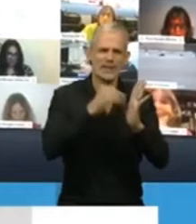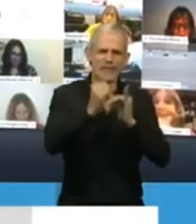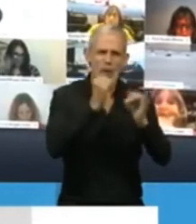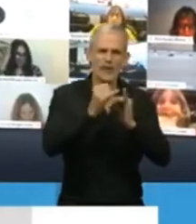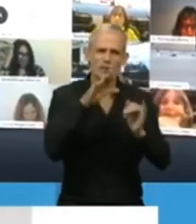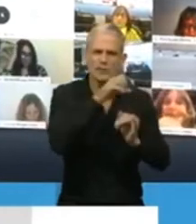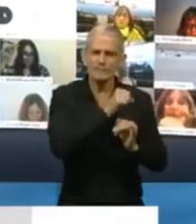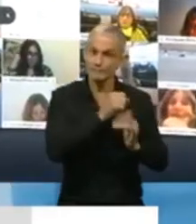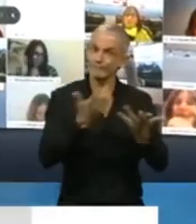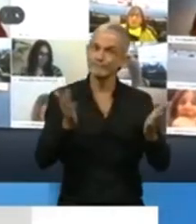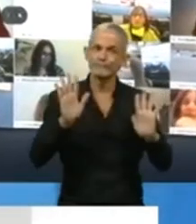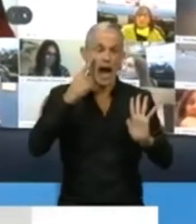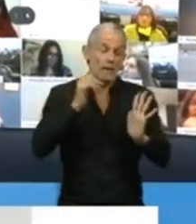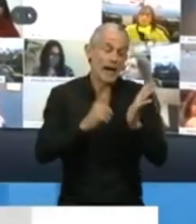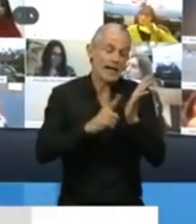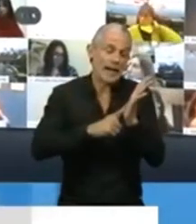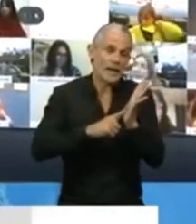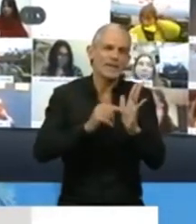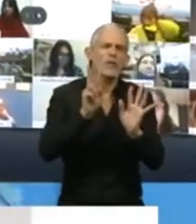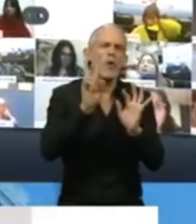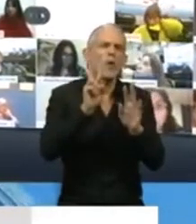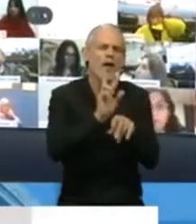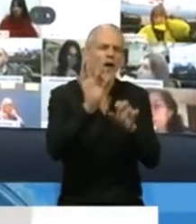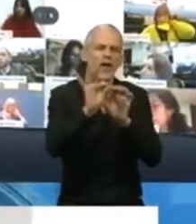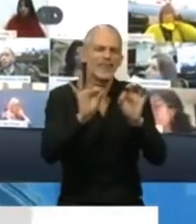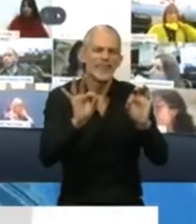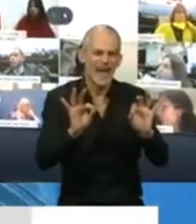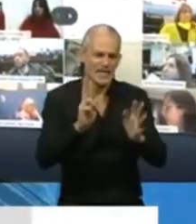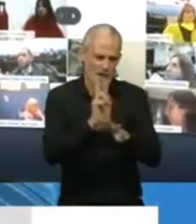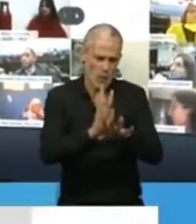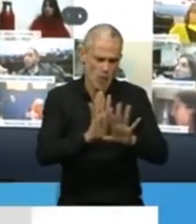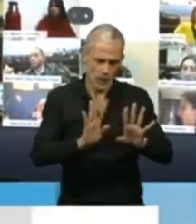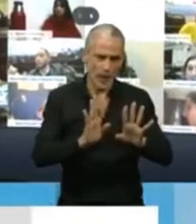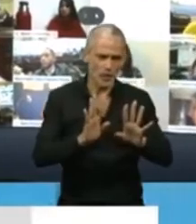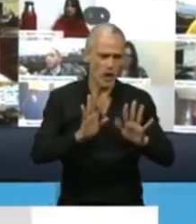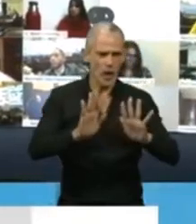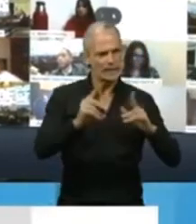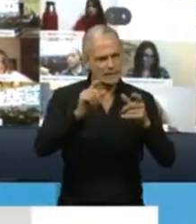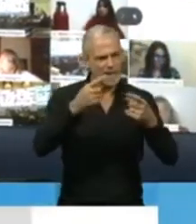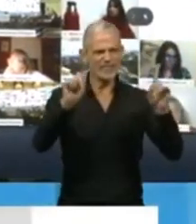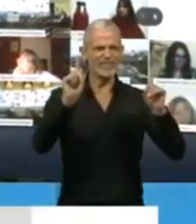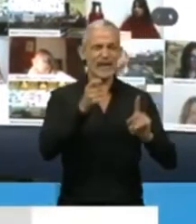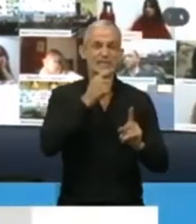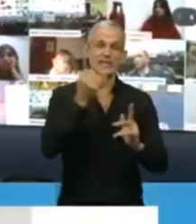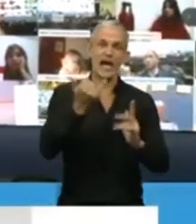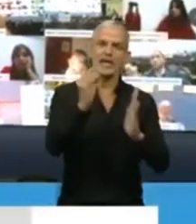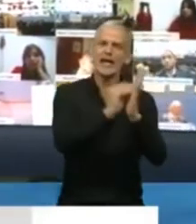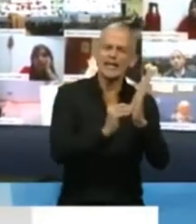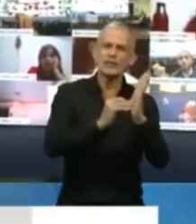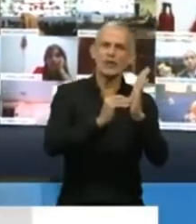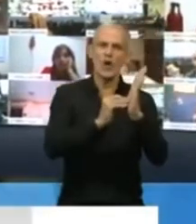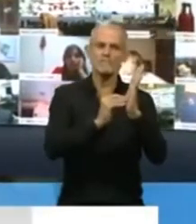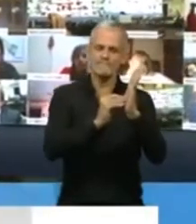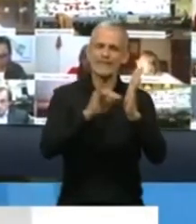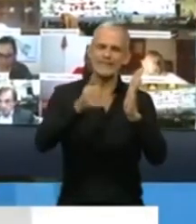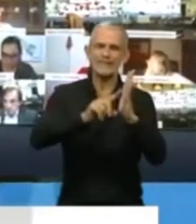Seguramente la reglamentación cuidará estos detalles. Pero más allá de esta diferencia sobre si hacer o no un registro único, quiero